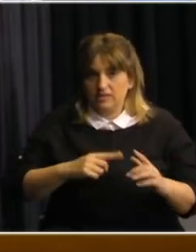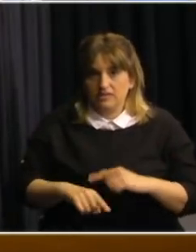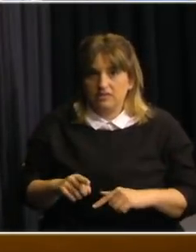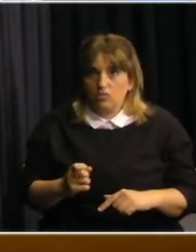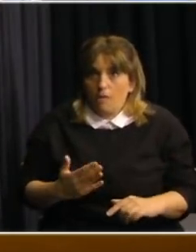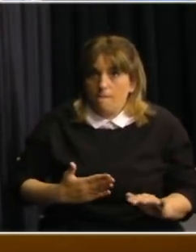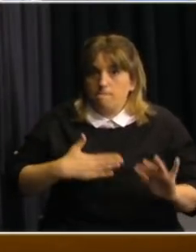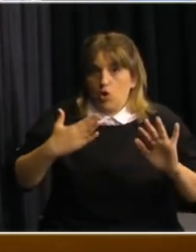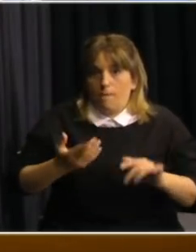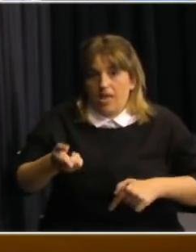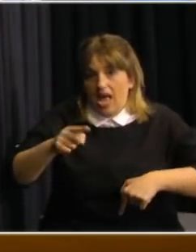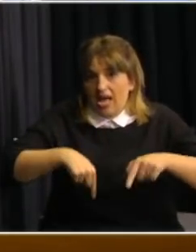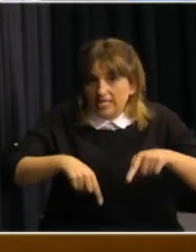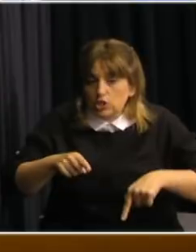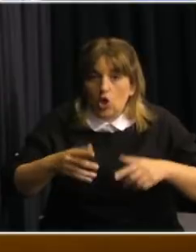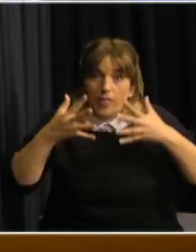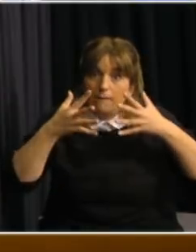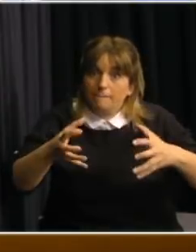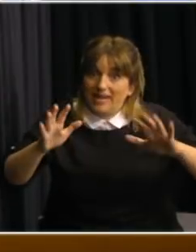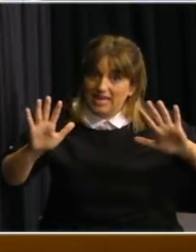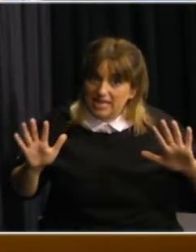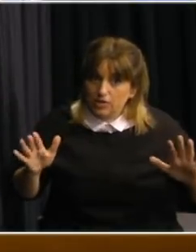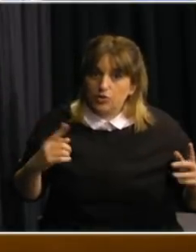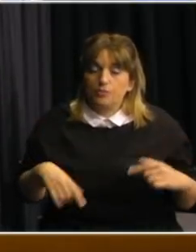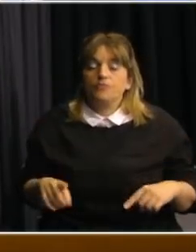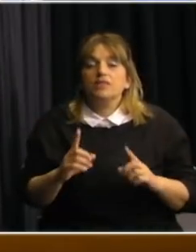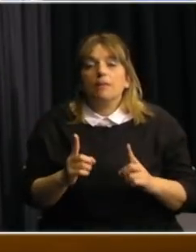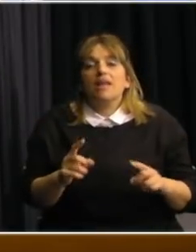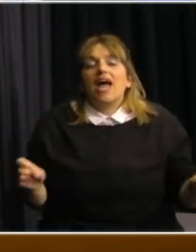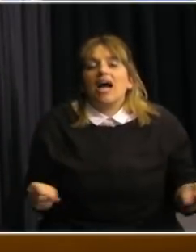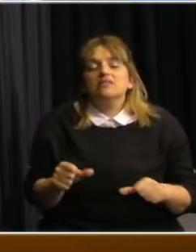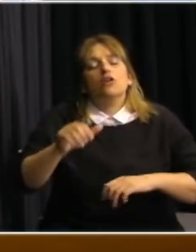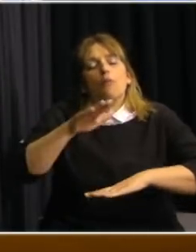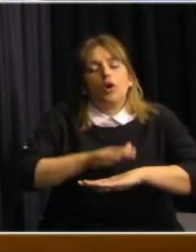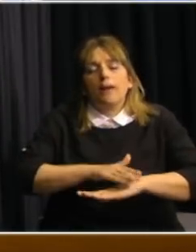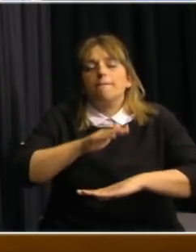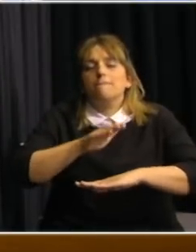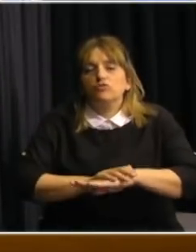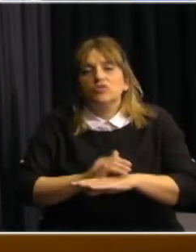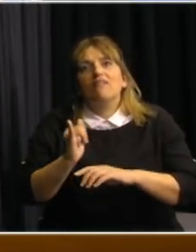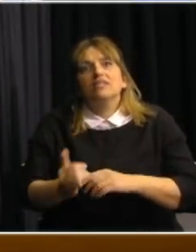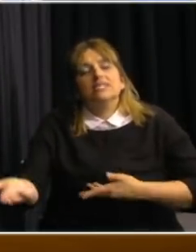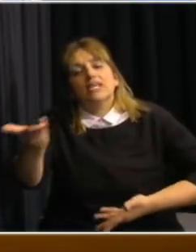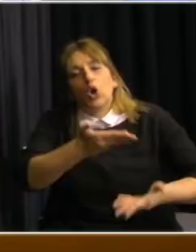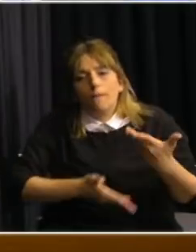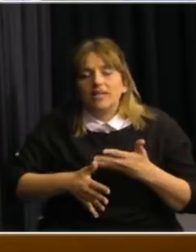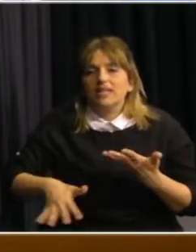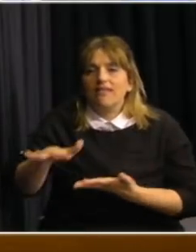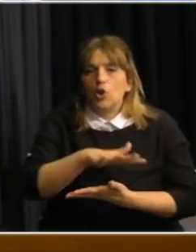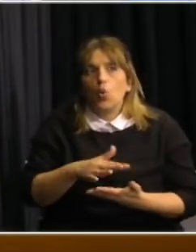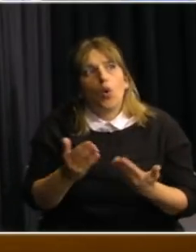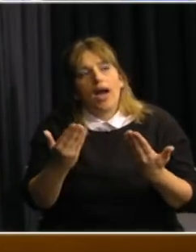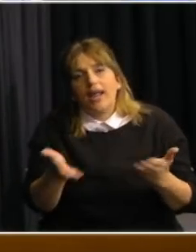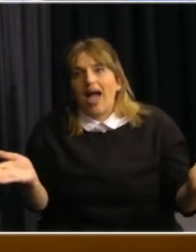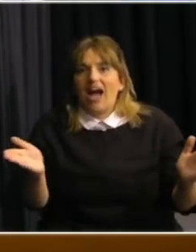autogestión inteligente del riesgo por parte de la población, lo que incluye una utilización responsable y compartida de los espacios públicos,